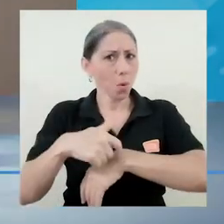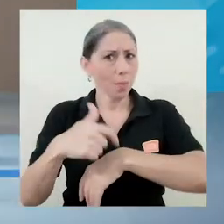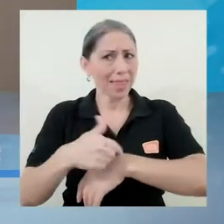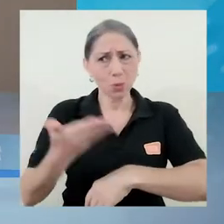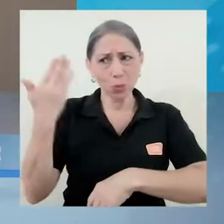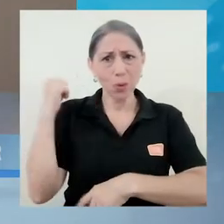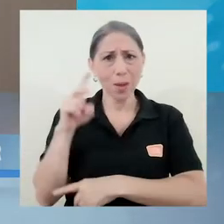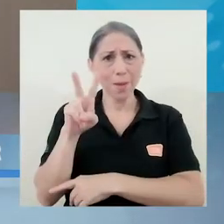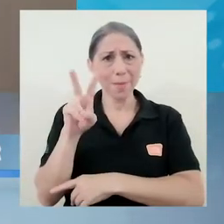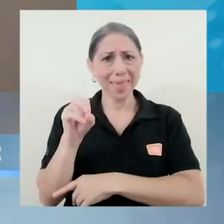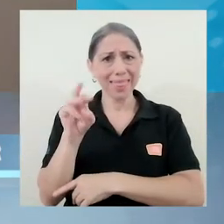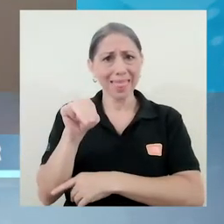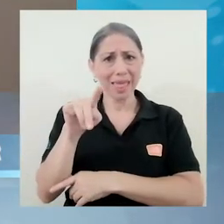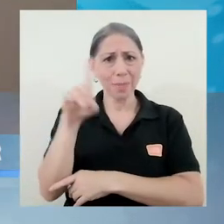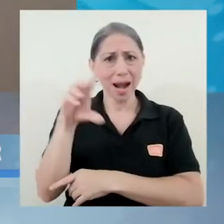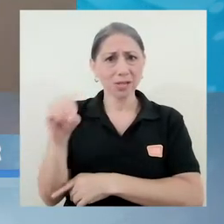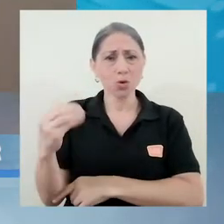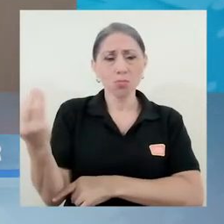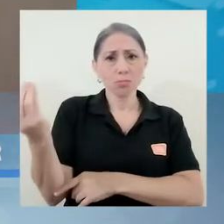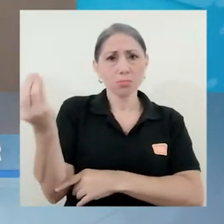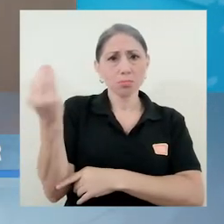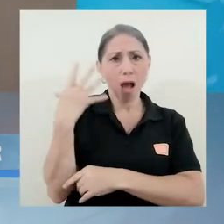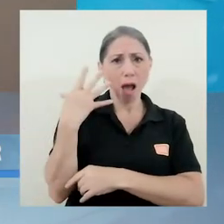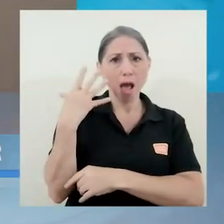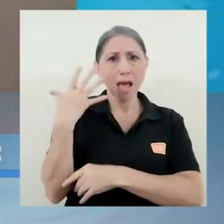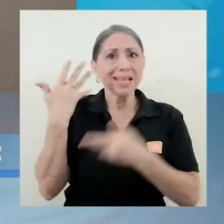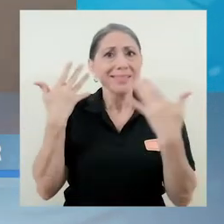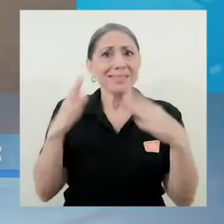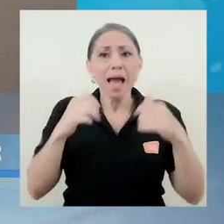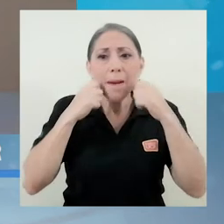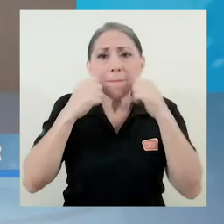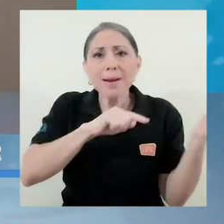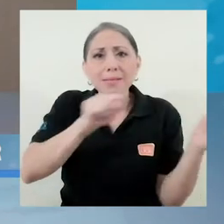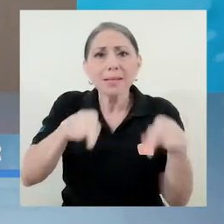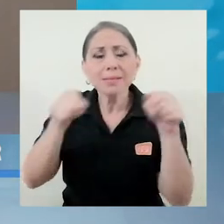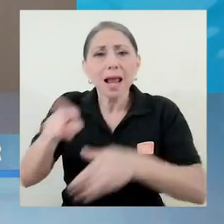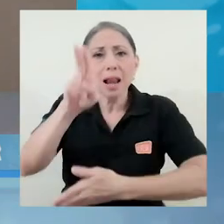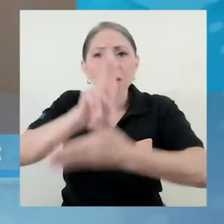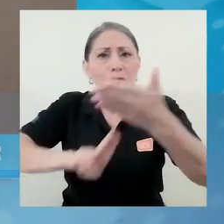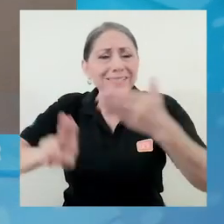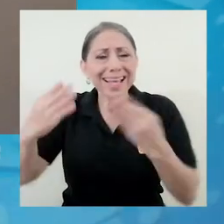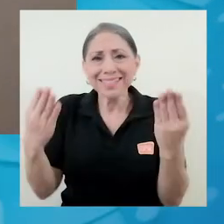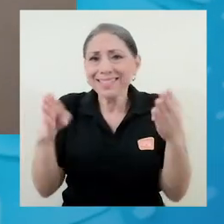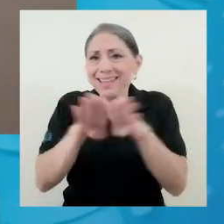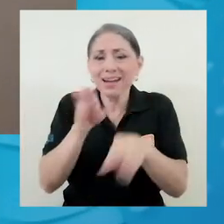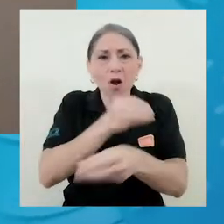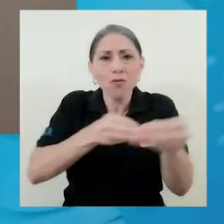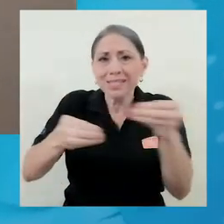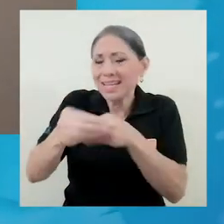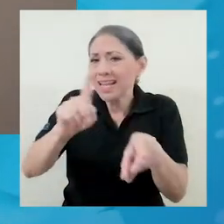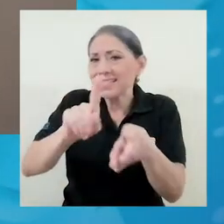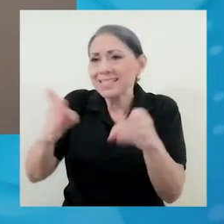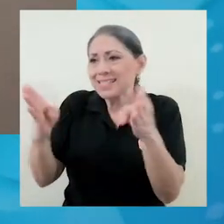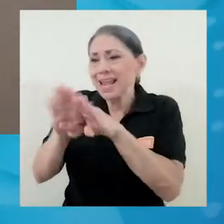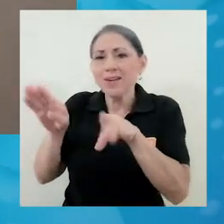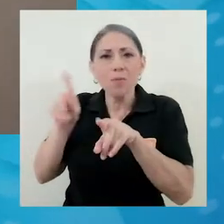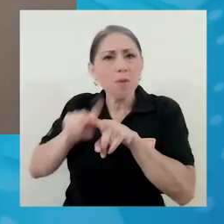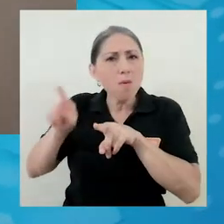momento de que se nos indica desde el 20 de marzo que la universidad cierra de manera presencial todas sus oficinas y todas las